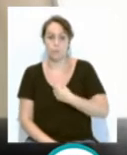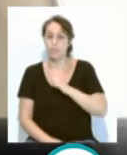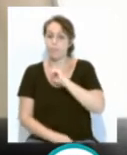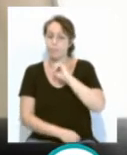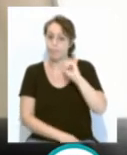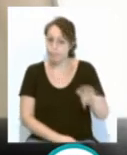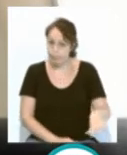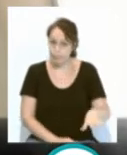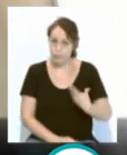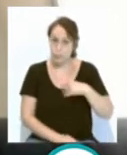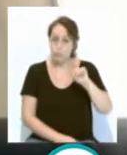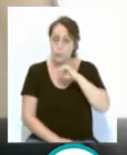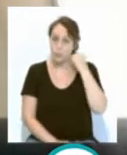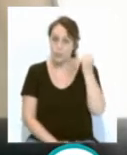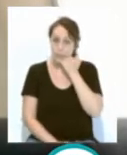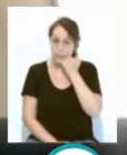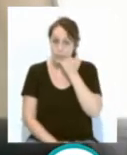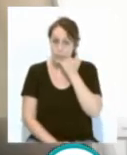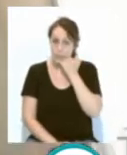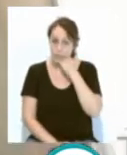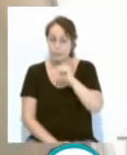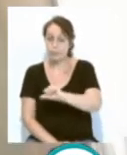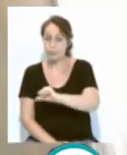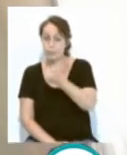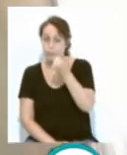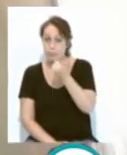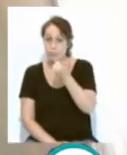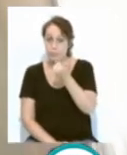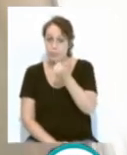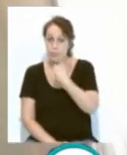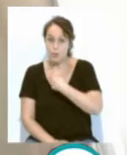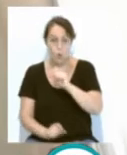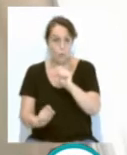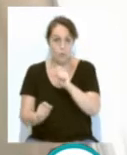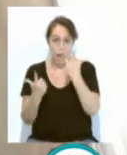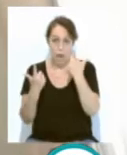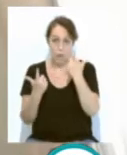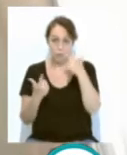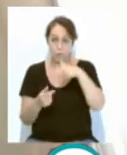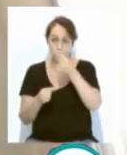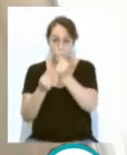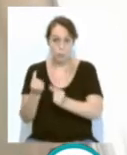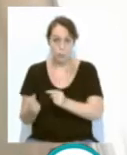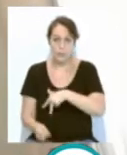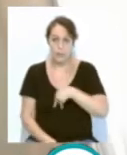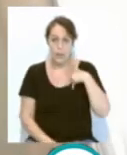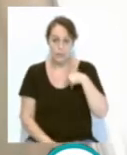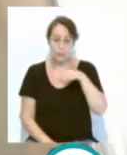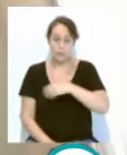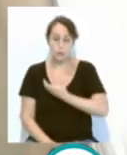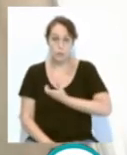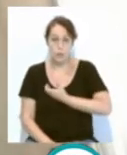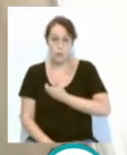las alegaciones y aprobado con carácter definitivo el presupuesto general de este